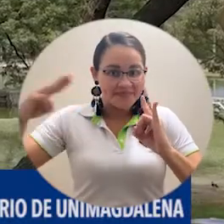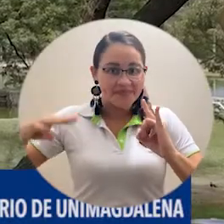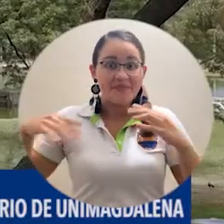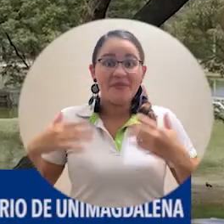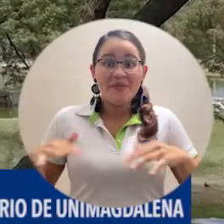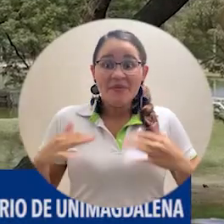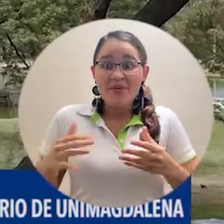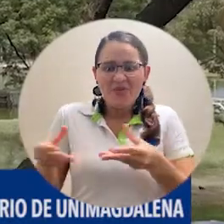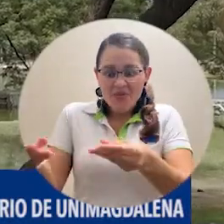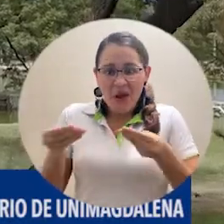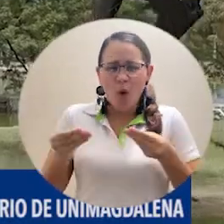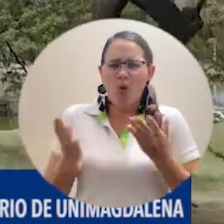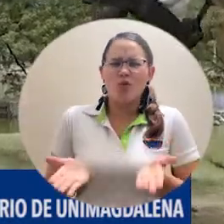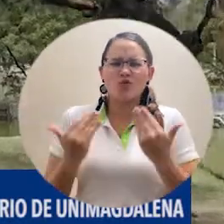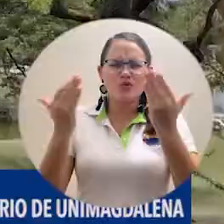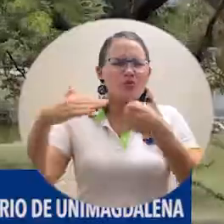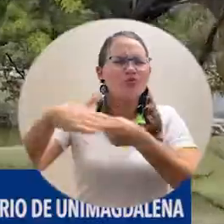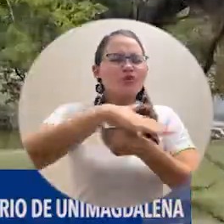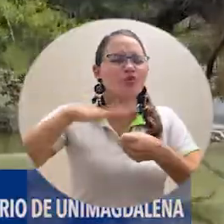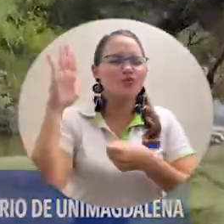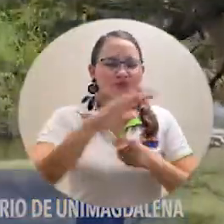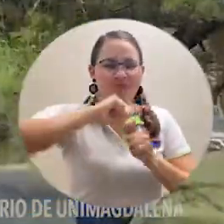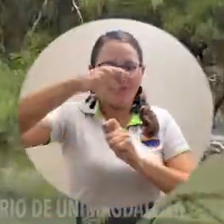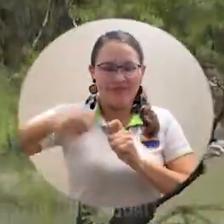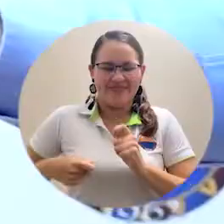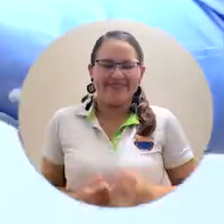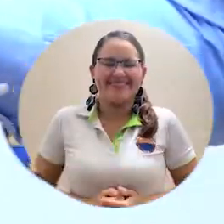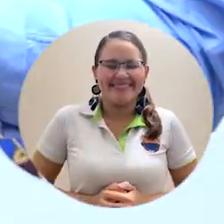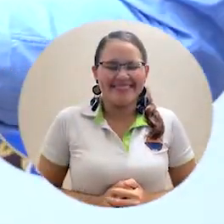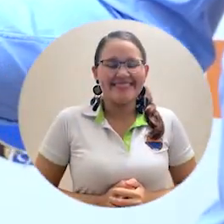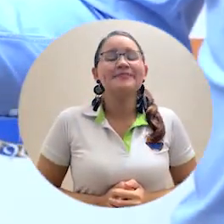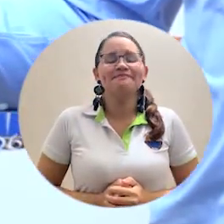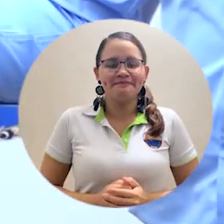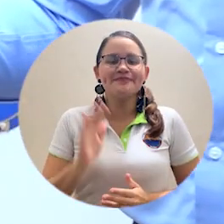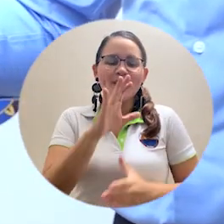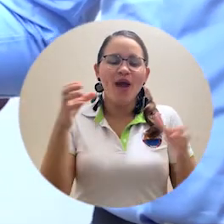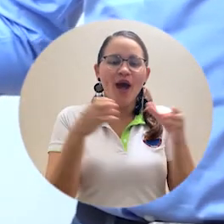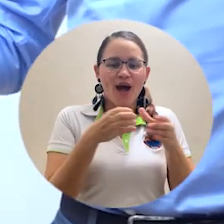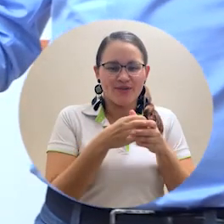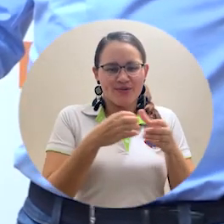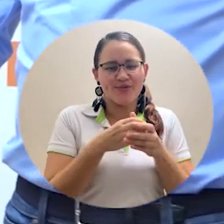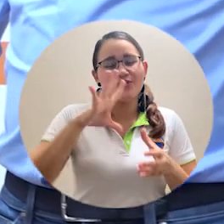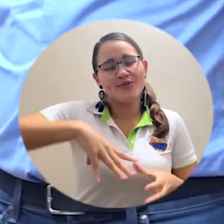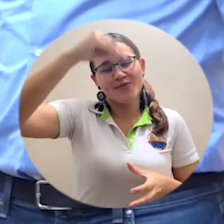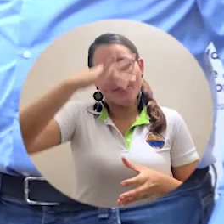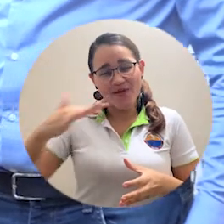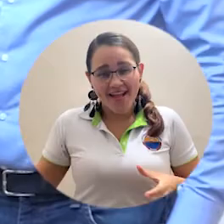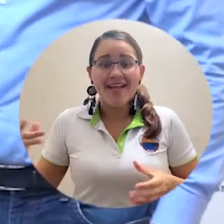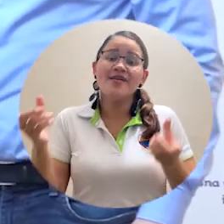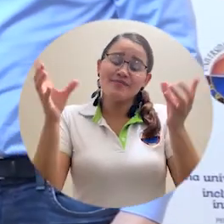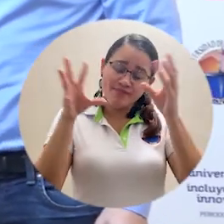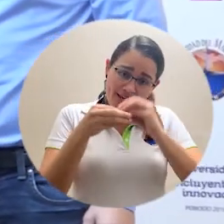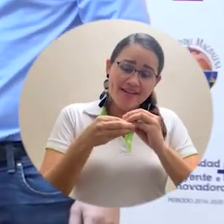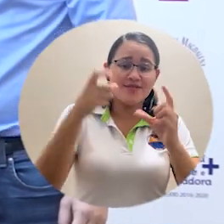Unimagdalena recibió importante aporte de un sector del gremio bananero. Como asociación de bananeros del Magdalena y la Guajira